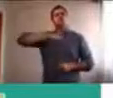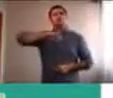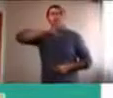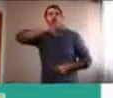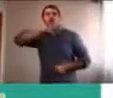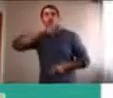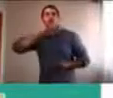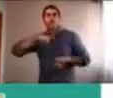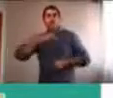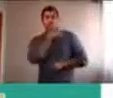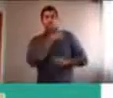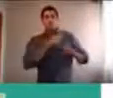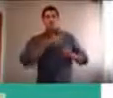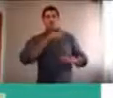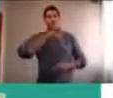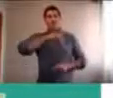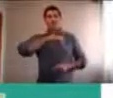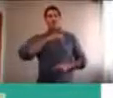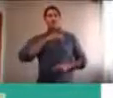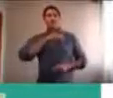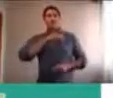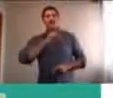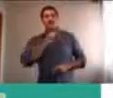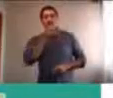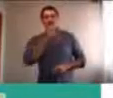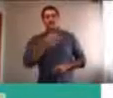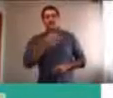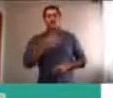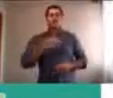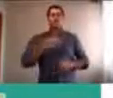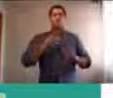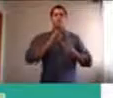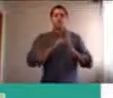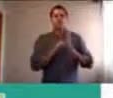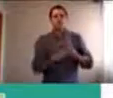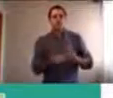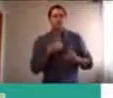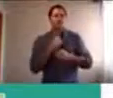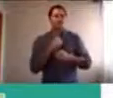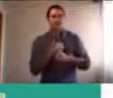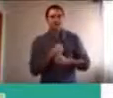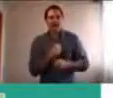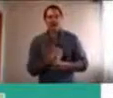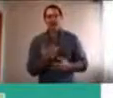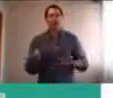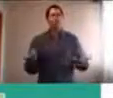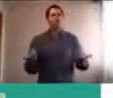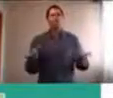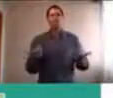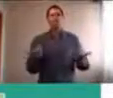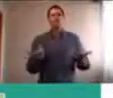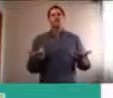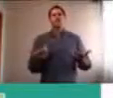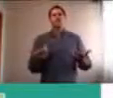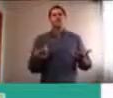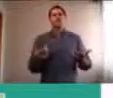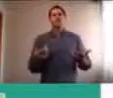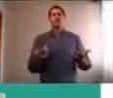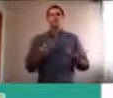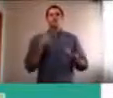Jime, con respecto, a proyectos laborales, ilusiones, de cuestiones, que habíamos